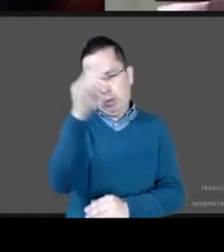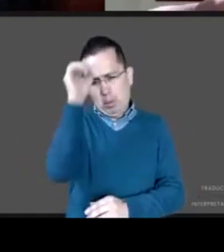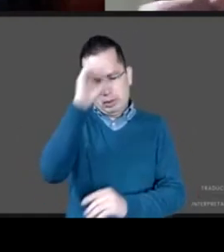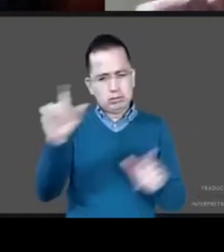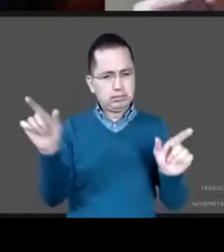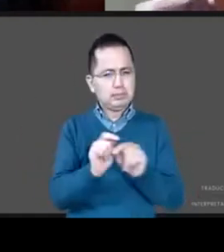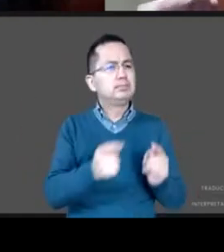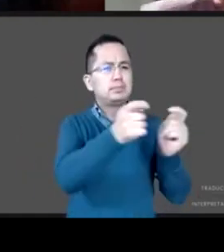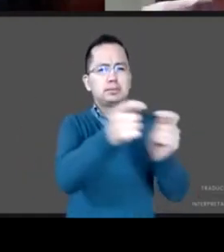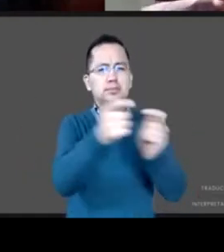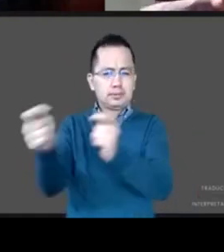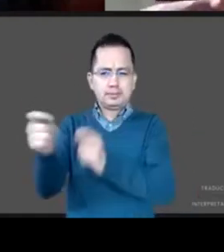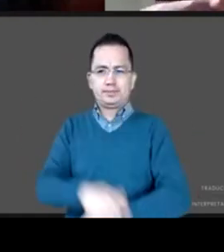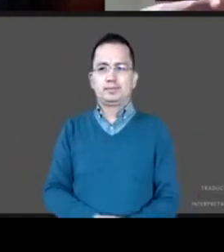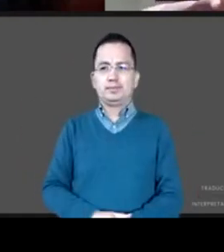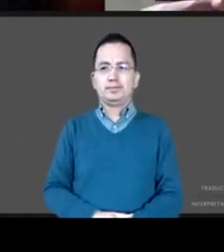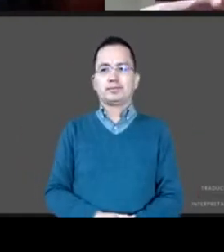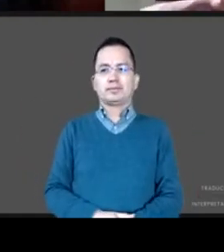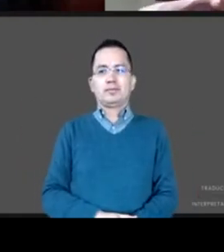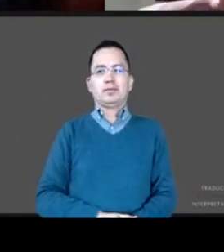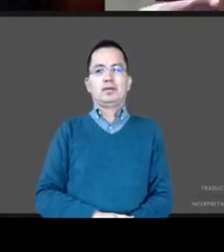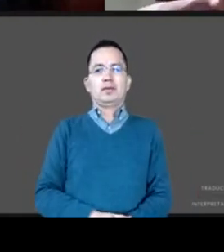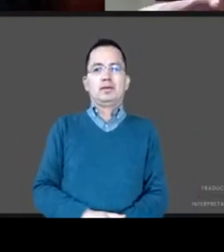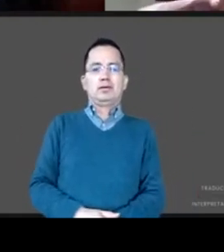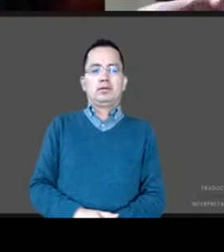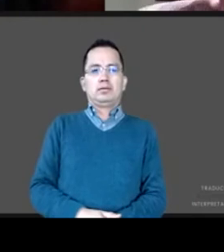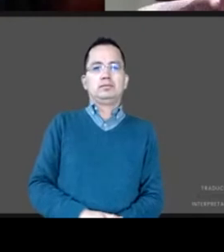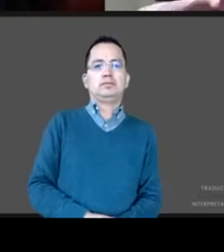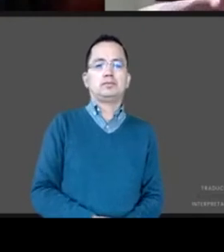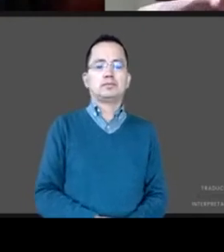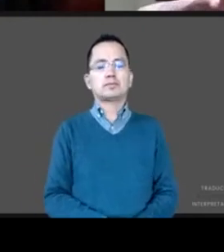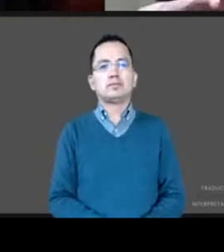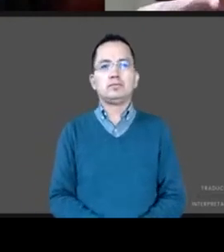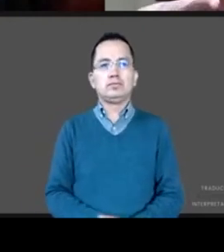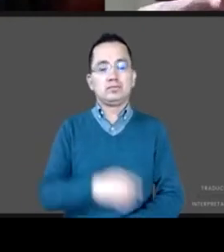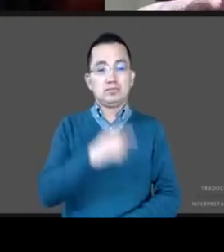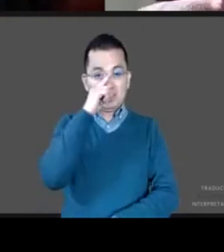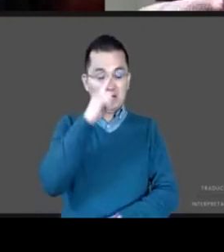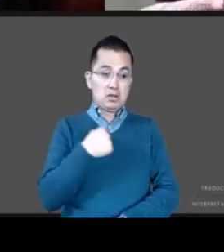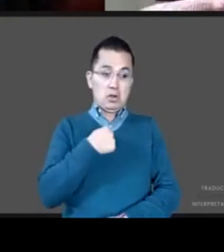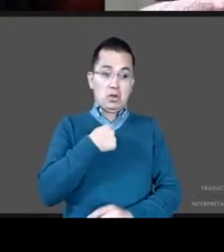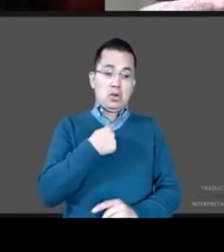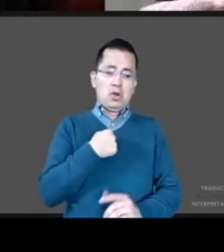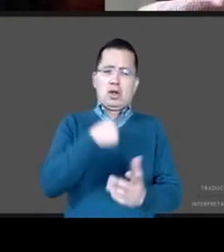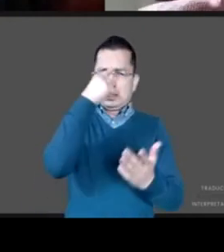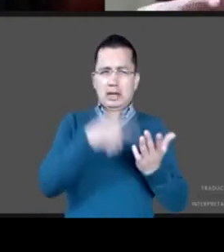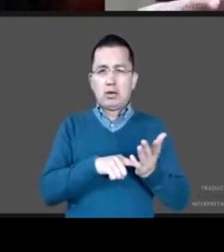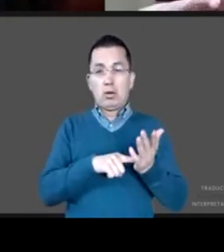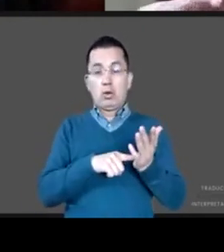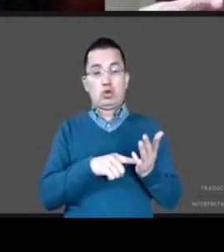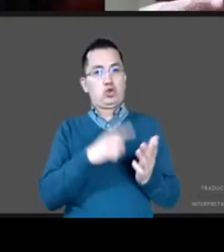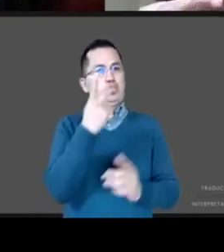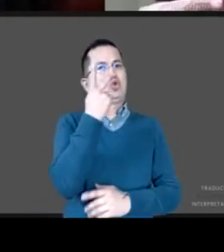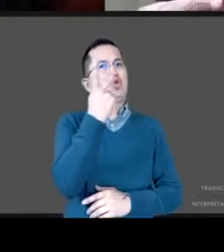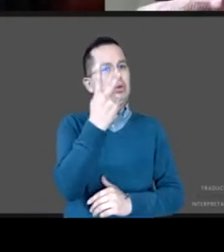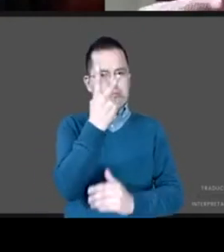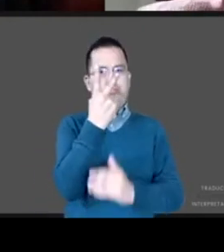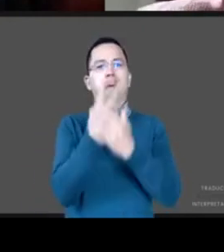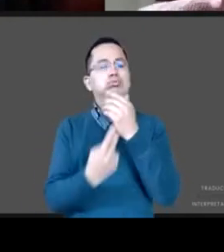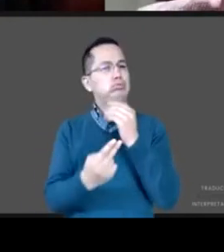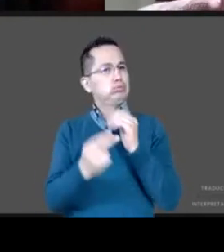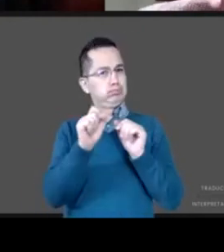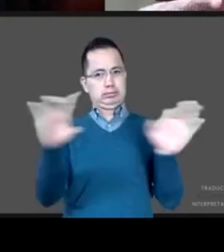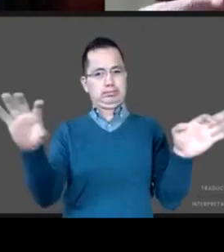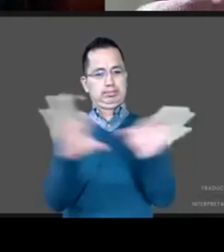Claro que sí. De hecho, bueno, mi perspectiva es que ambos mecanismos se complementan. La verdad es que CIPINA ha hecho un gran